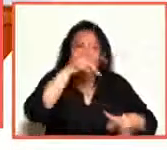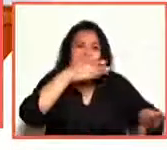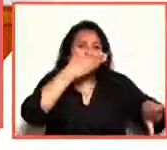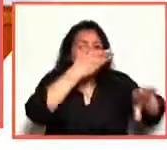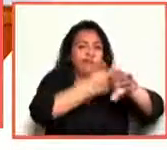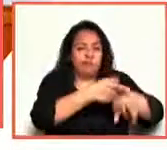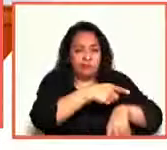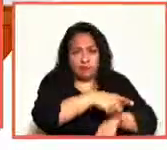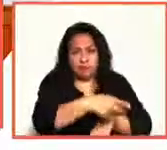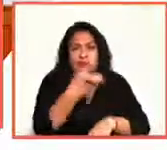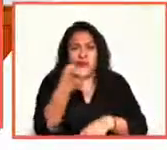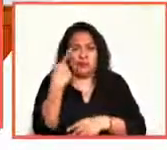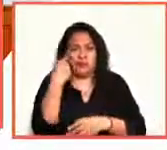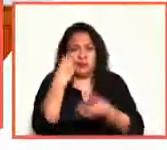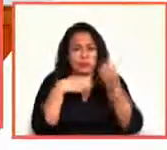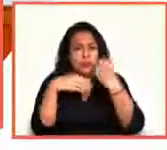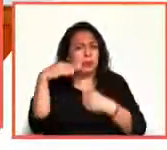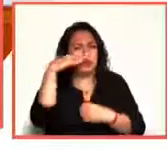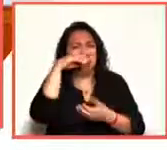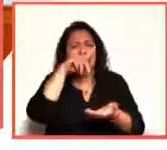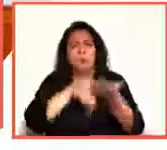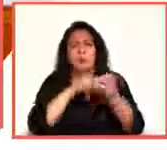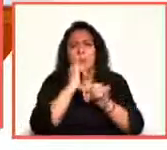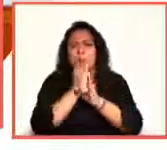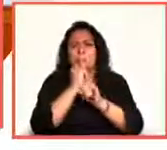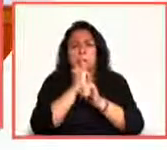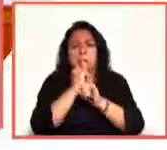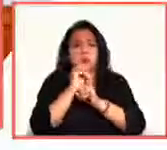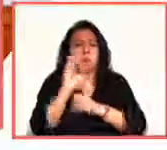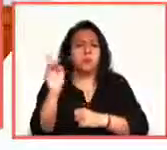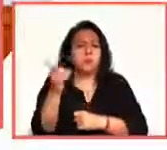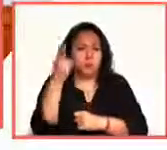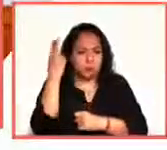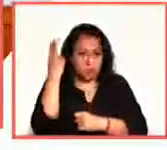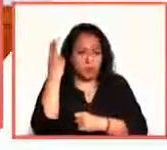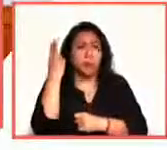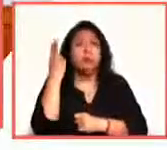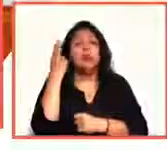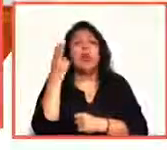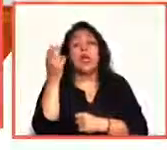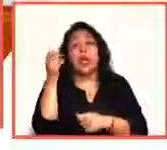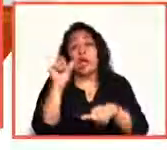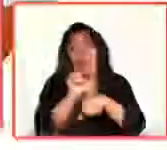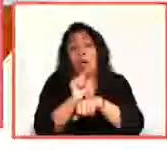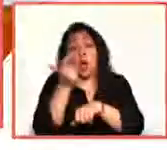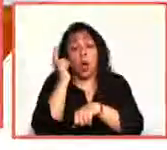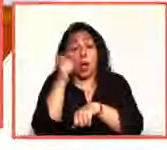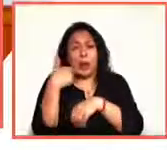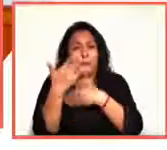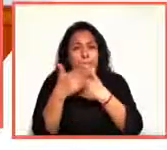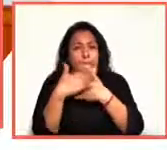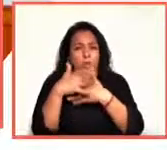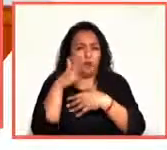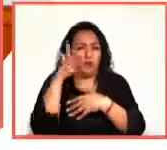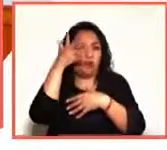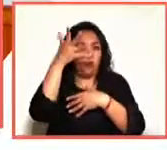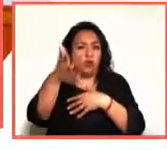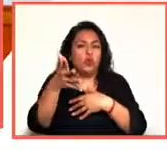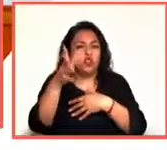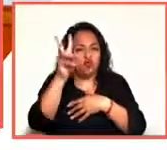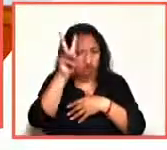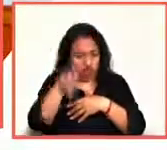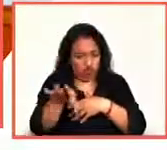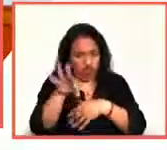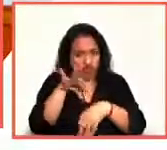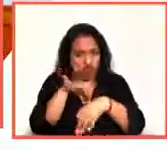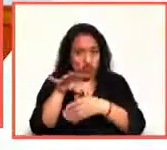de manera gratuita en la página de Teatro de la UNAM. Los actores esperan que en un futuro próximo se pueda llevar a escena. Finalmente